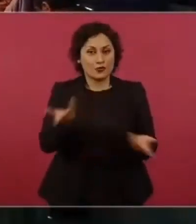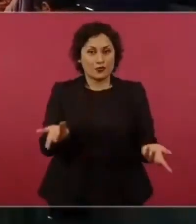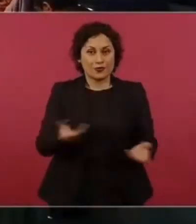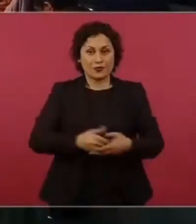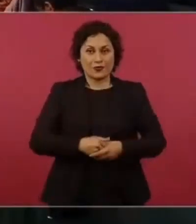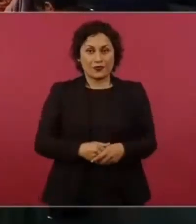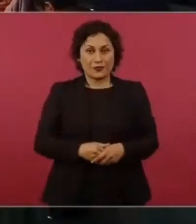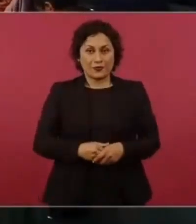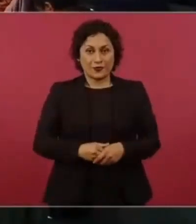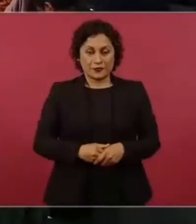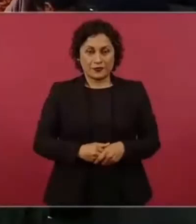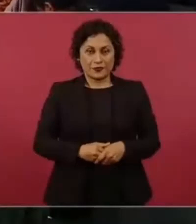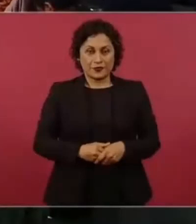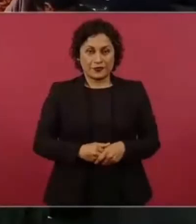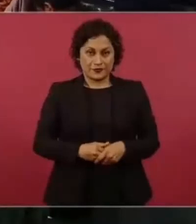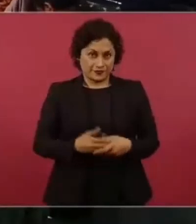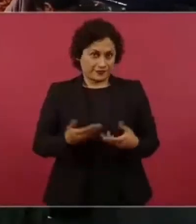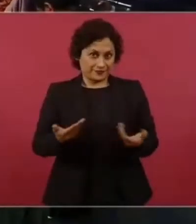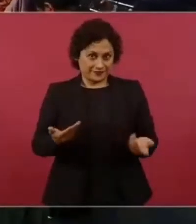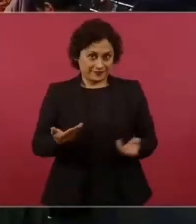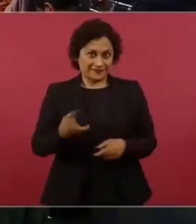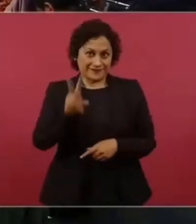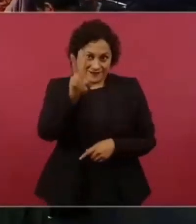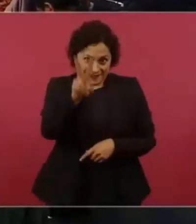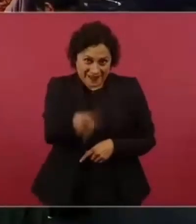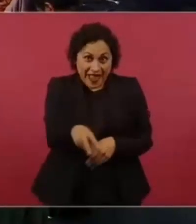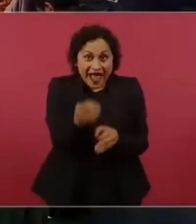de que fue un milagro.